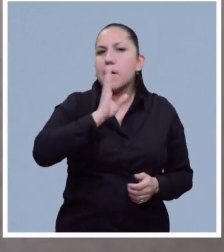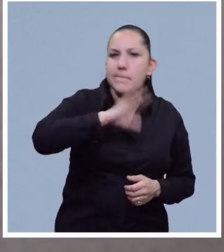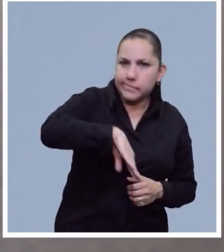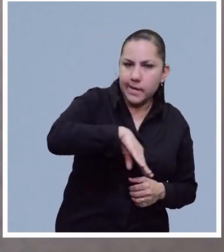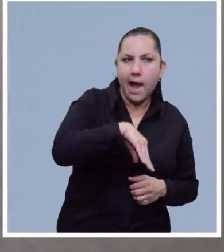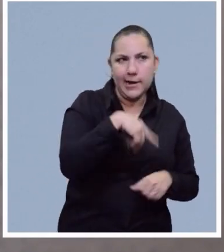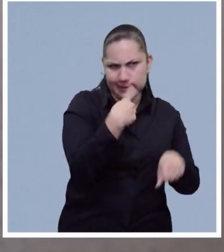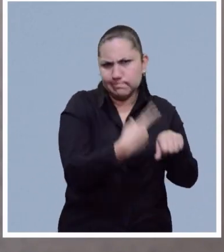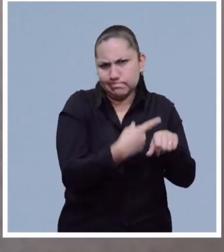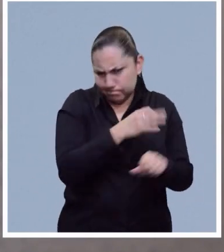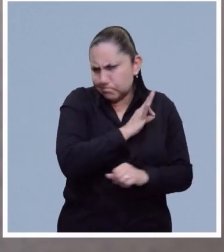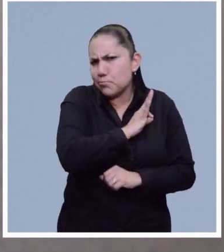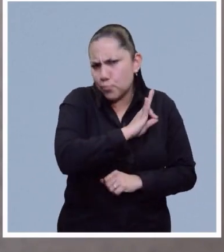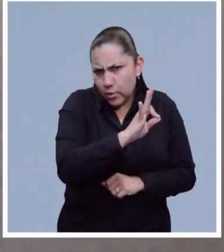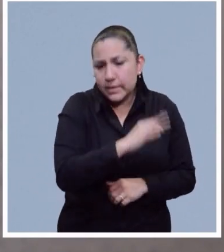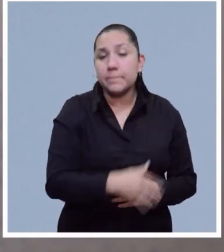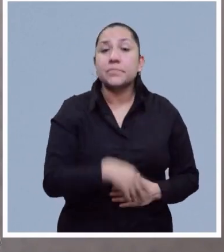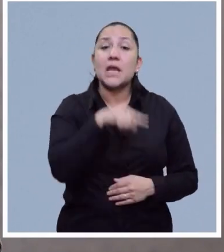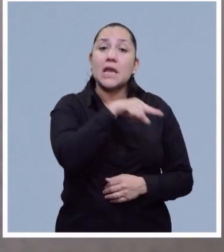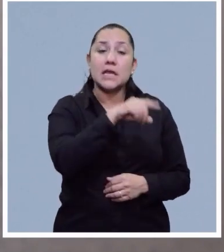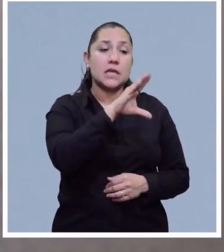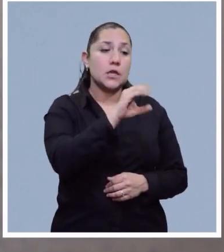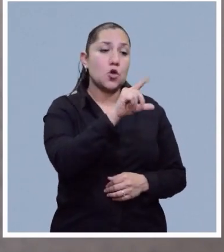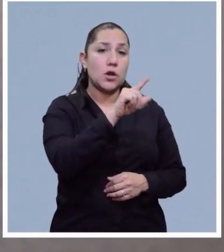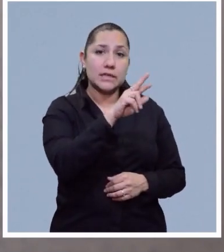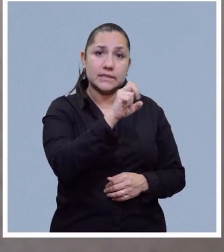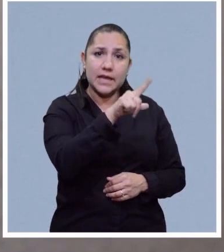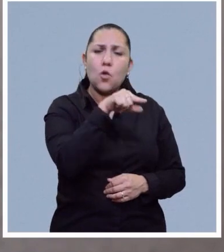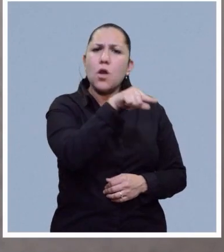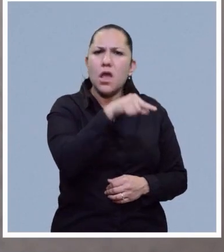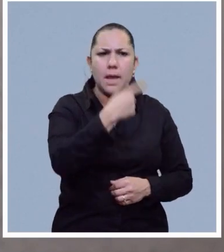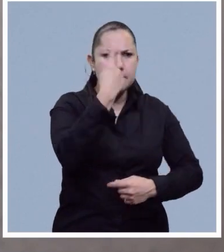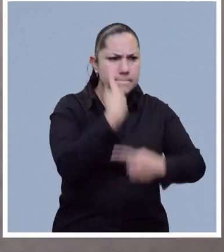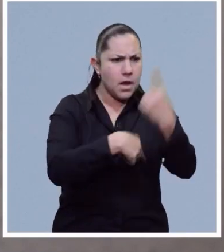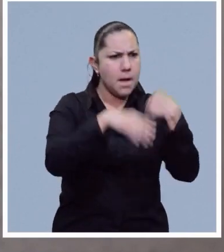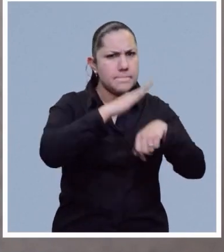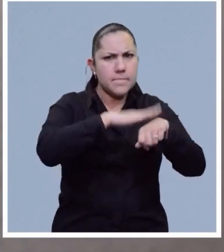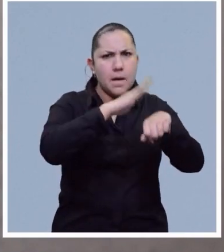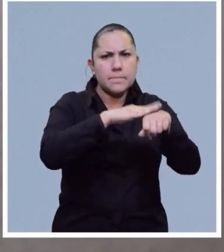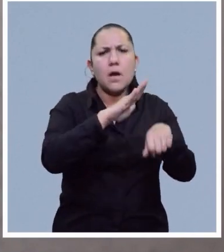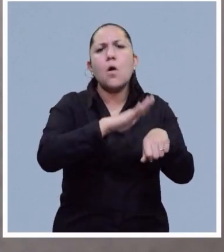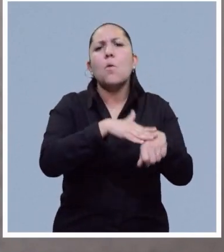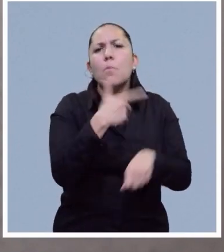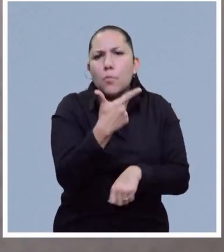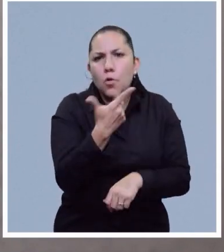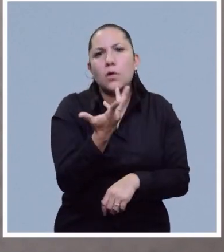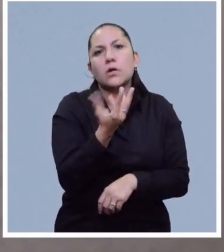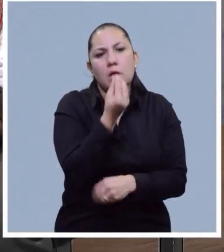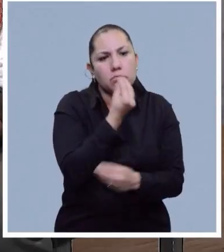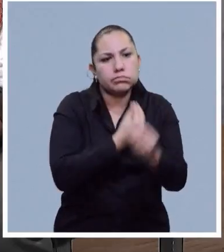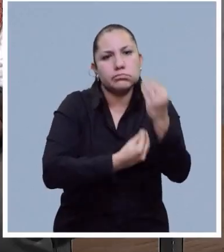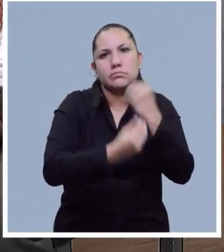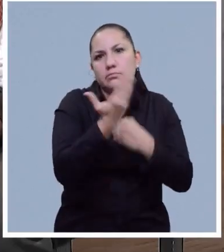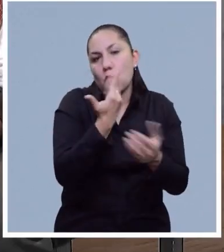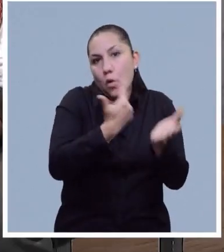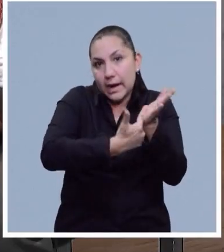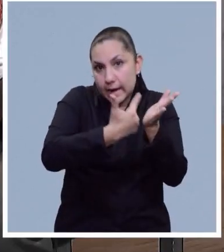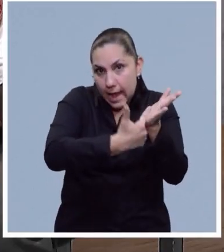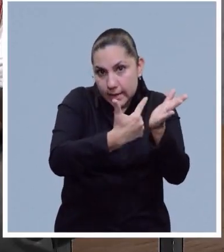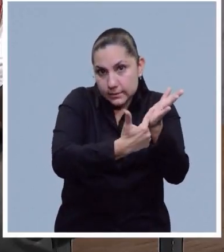Aparentemente, la acumulación de ese colesterol es por las grasas o el consumo o la producción de las grasas.